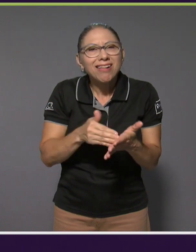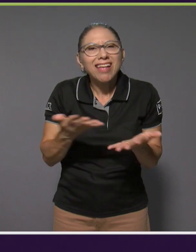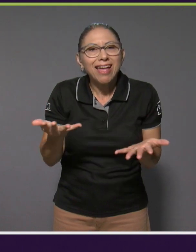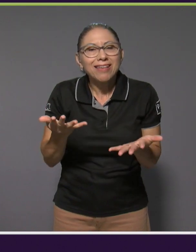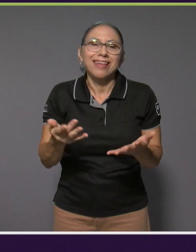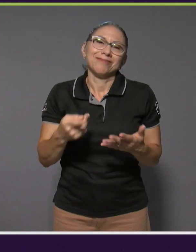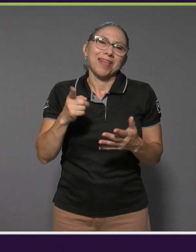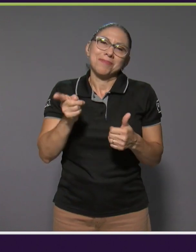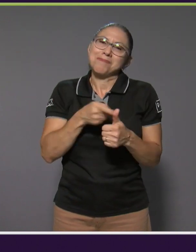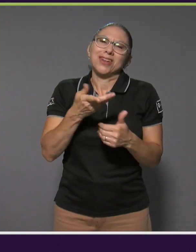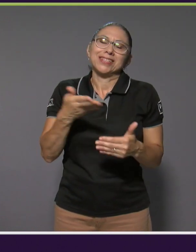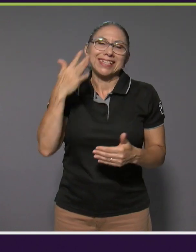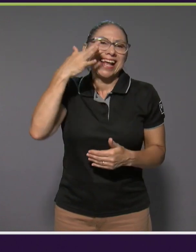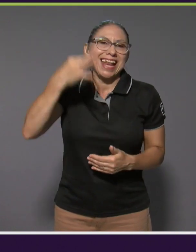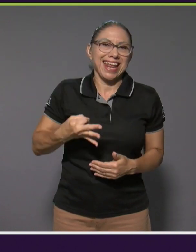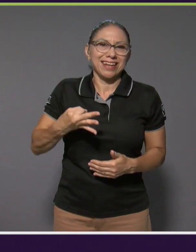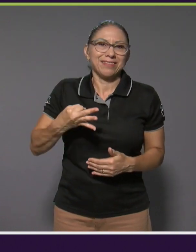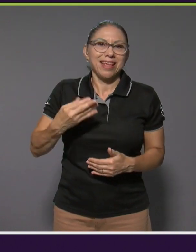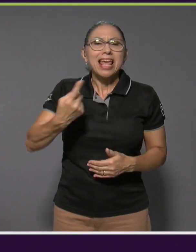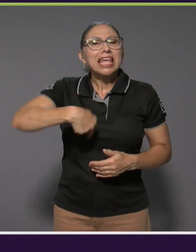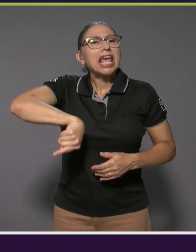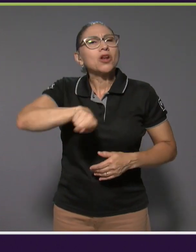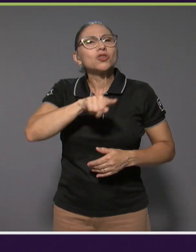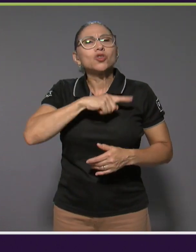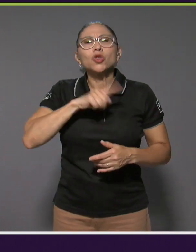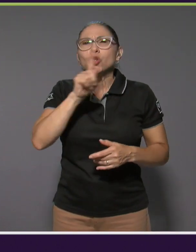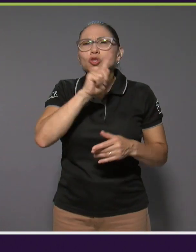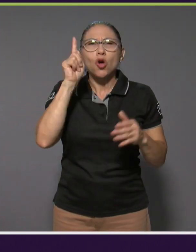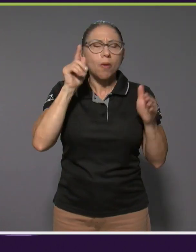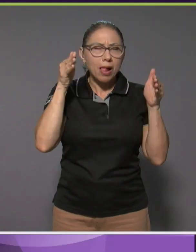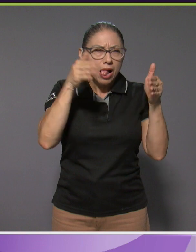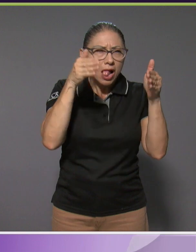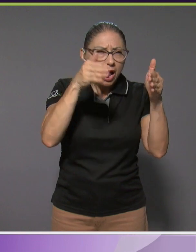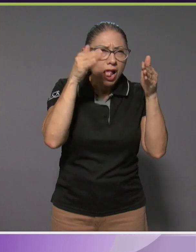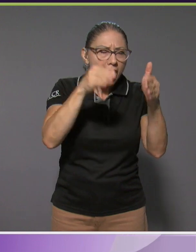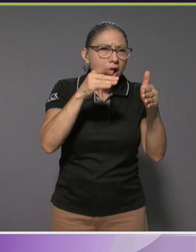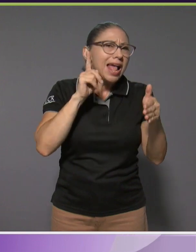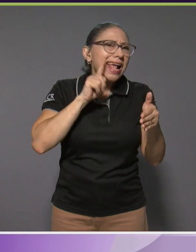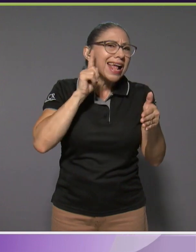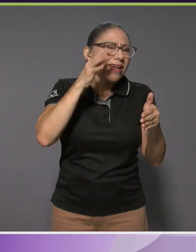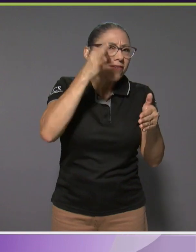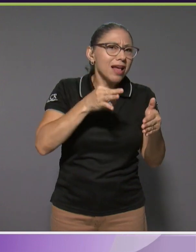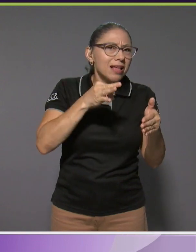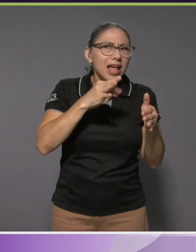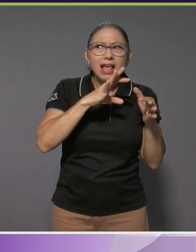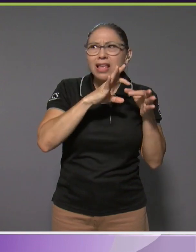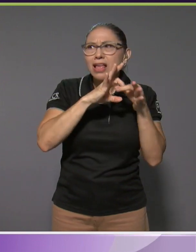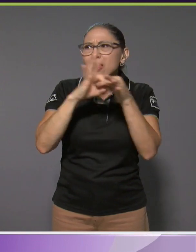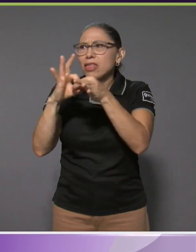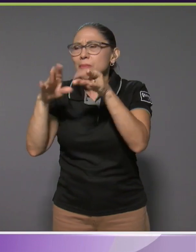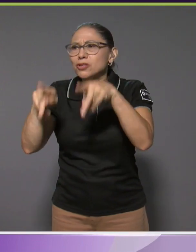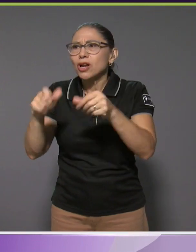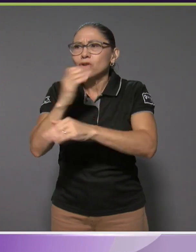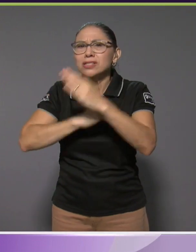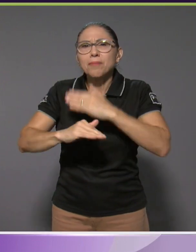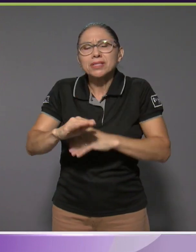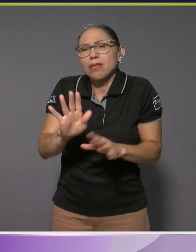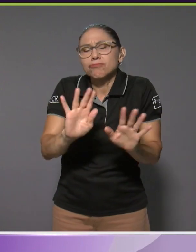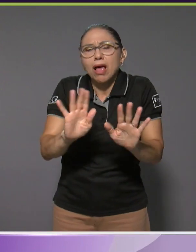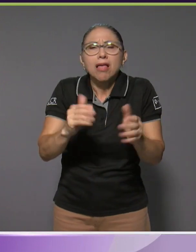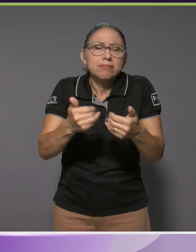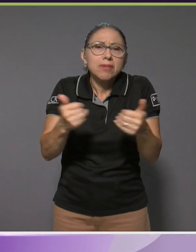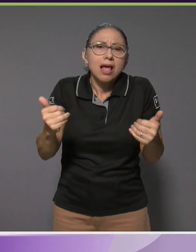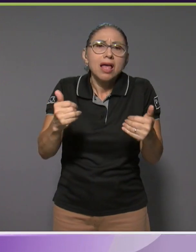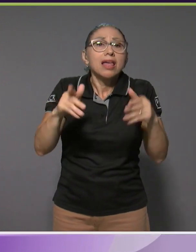Que podamos desbloquear nuestra mirada prejuiciosa y desasociar a la persona de la discapacidad. La discapacidad existe. Es una característica de la